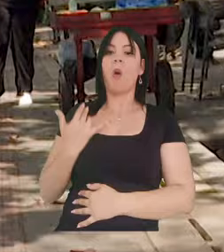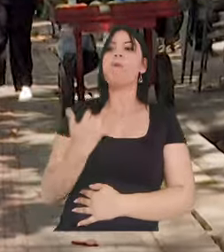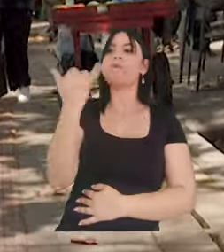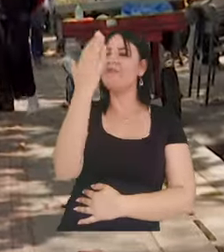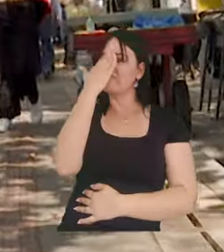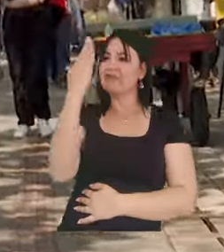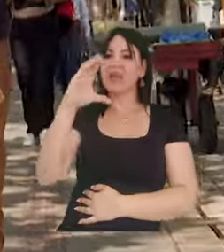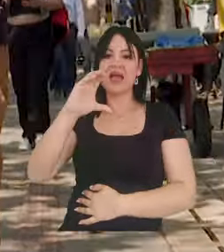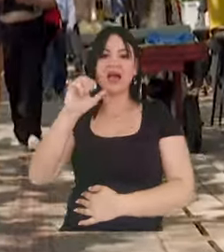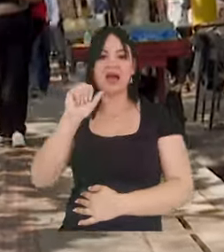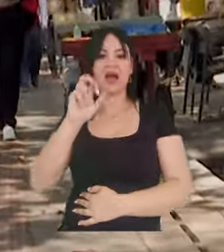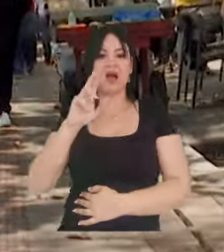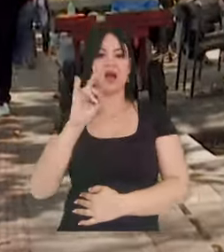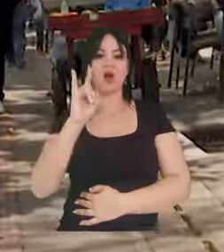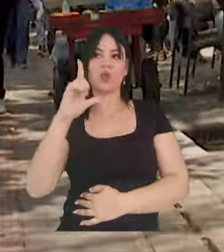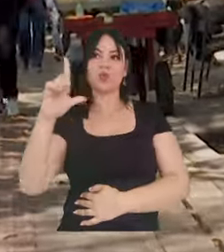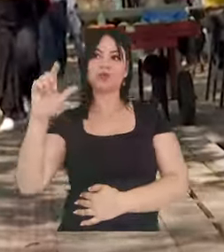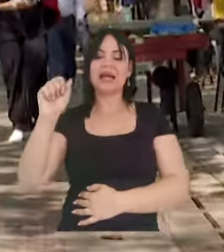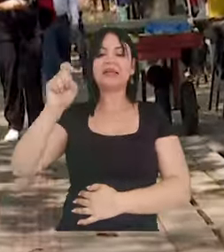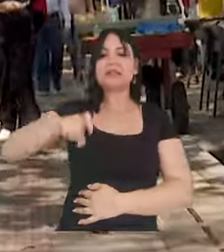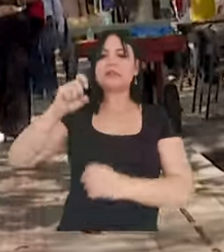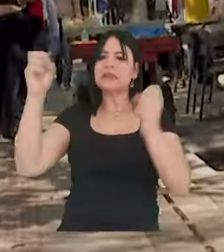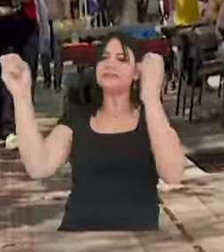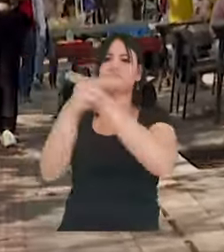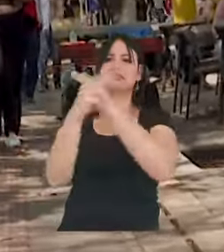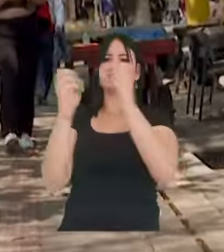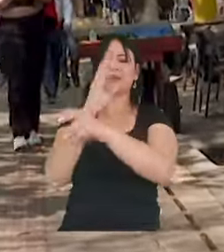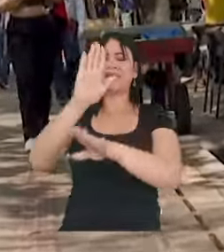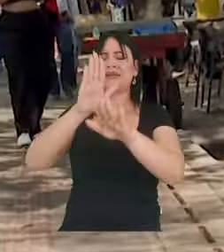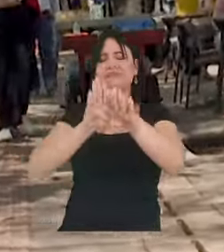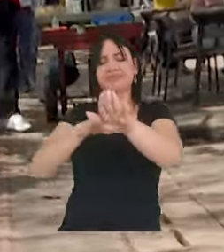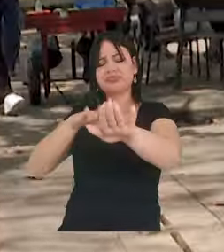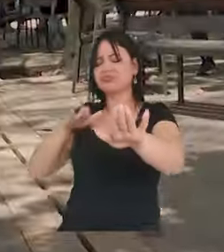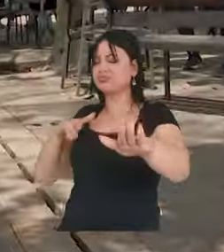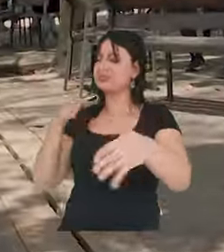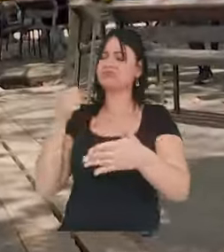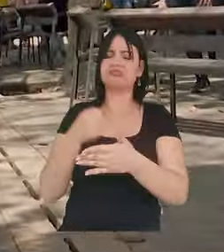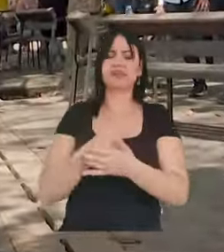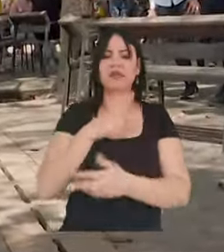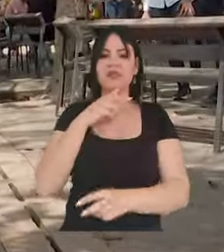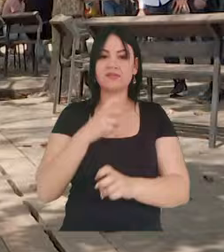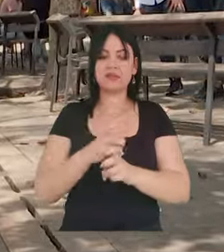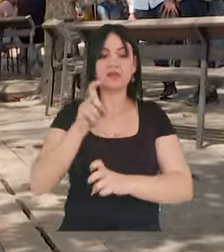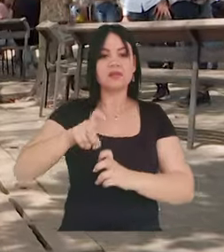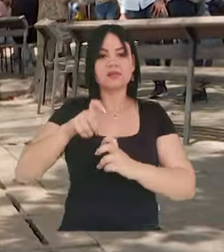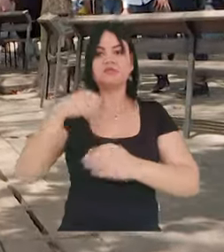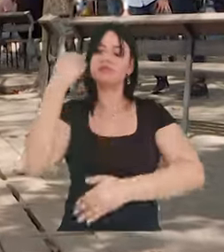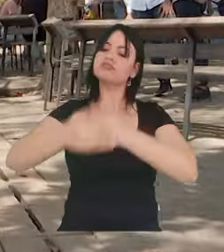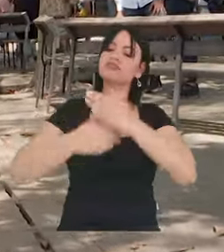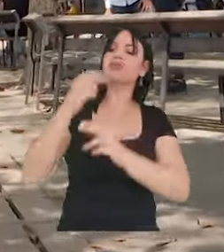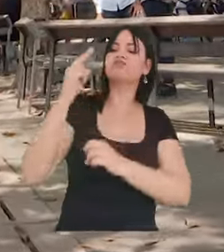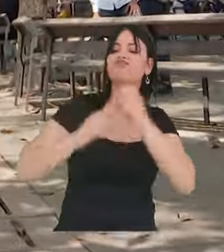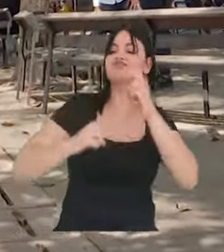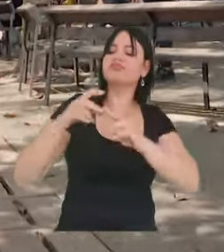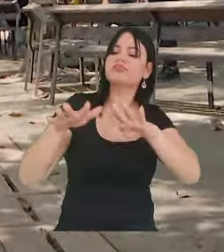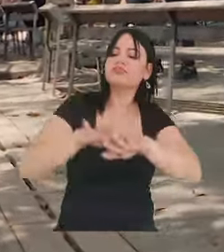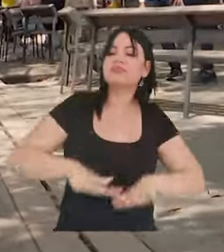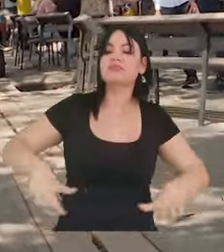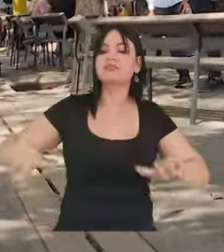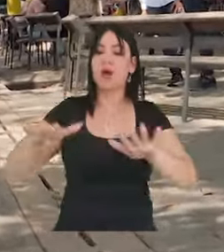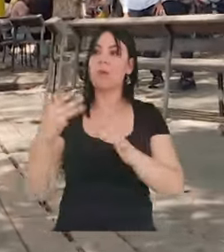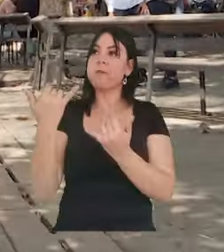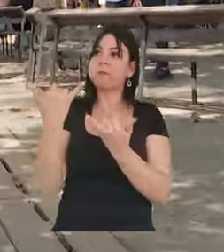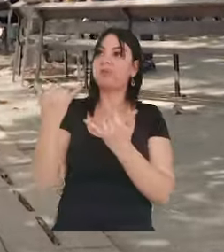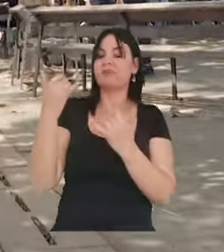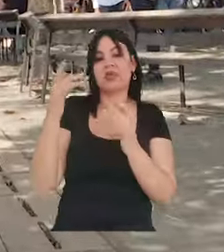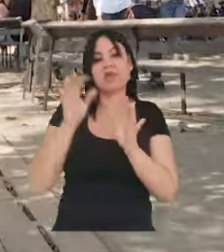del Mall de Carulla poder hacer un intercambio vial porque siempre colapsa la movilidad y se sigue apostando para construir su ciudad desde